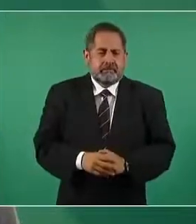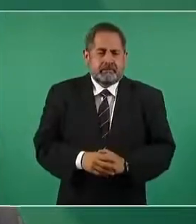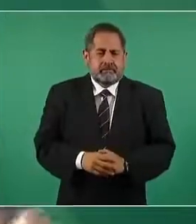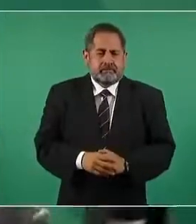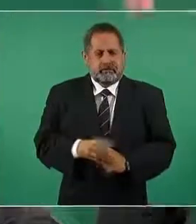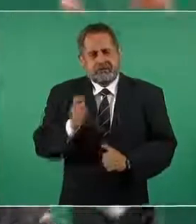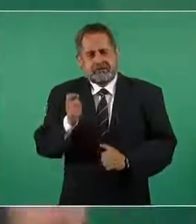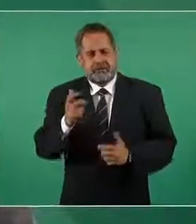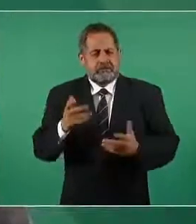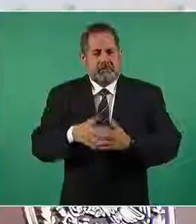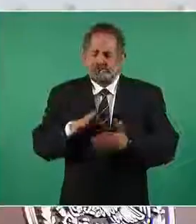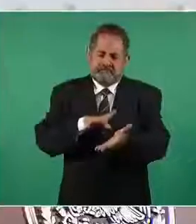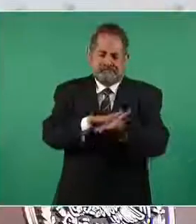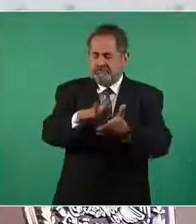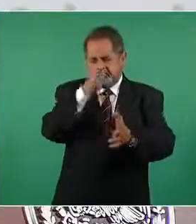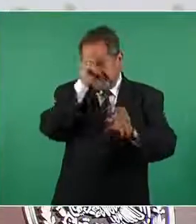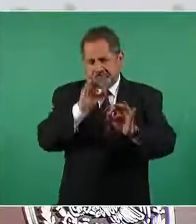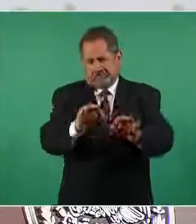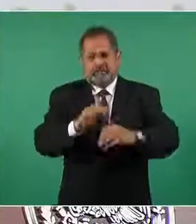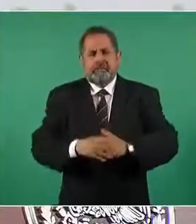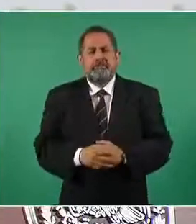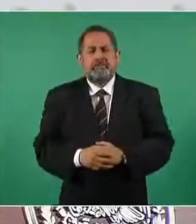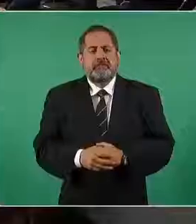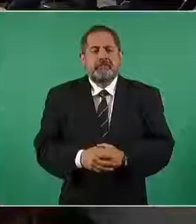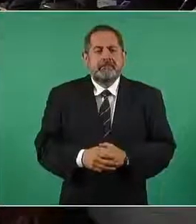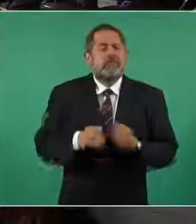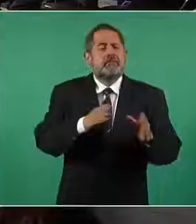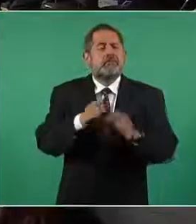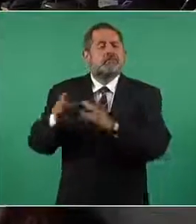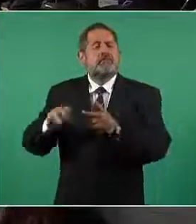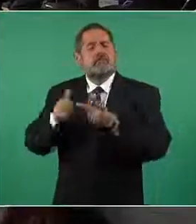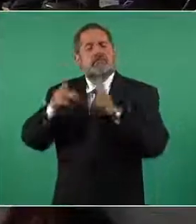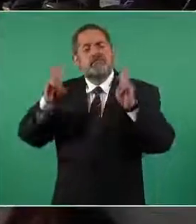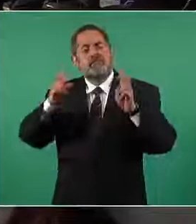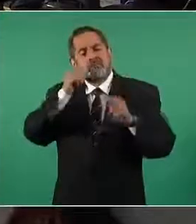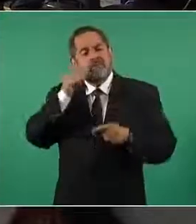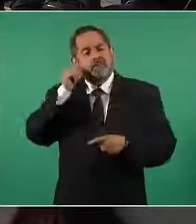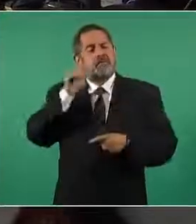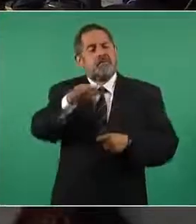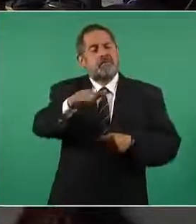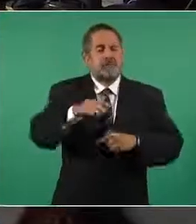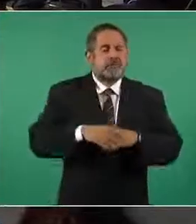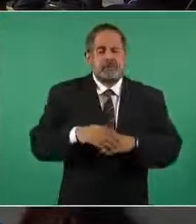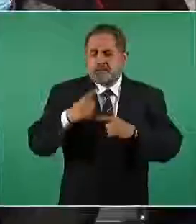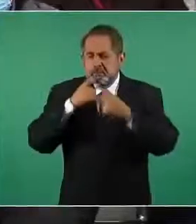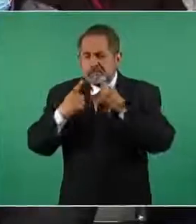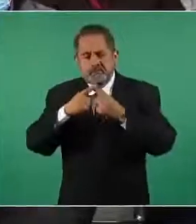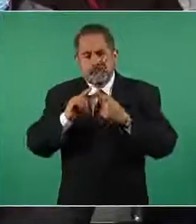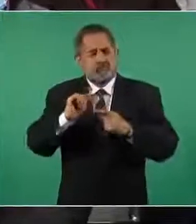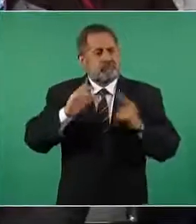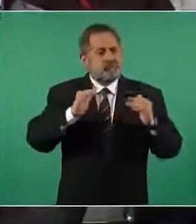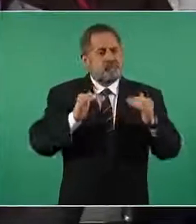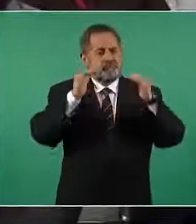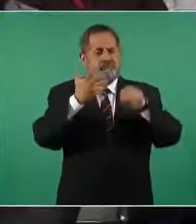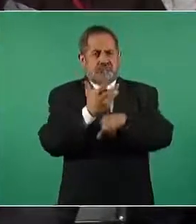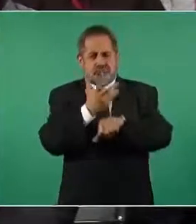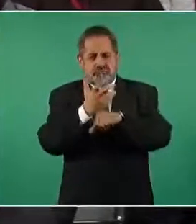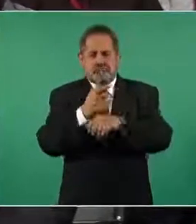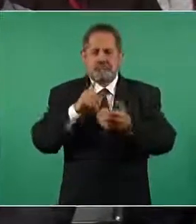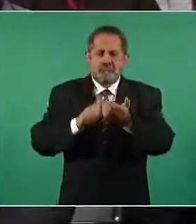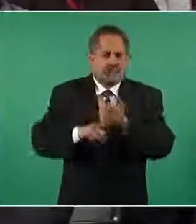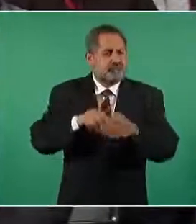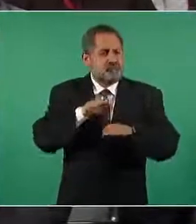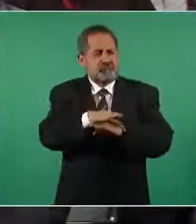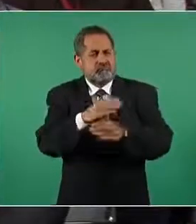entonces lo apoyo en otro tema presidente brevemente sobre ayer el diálogo de alto nivel con Estados Unidos el diálogo